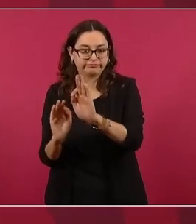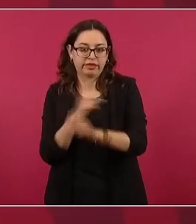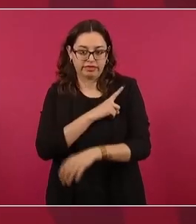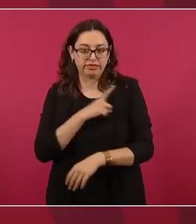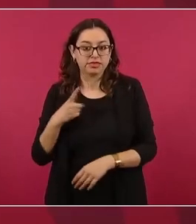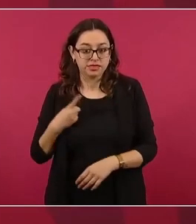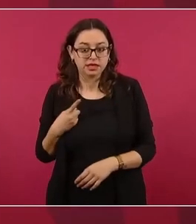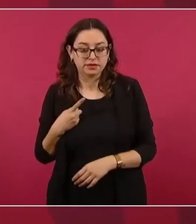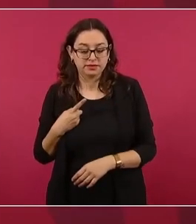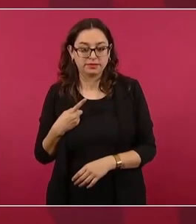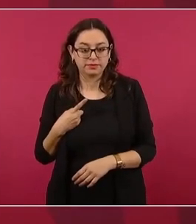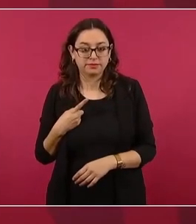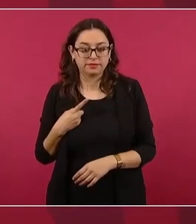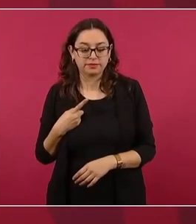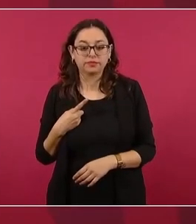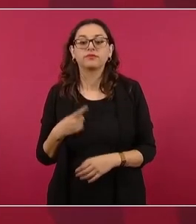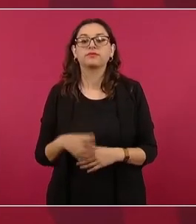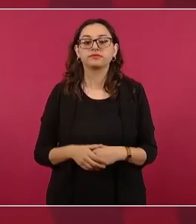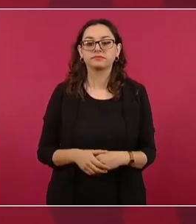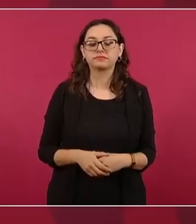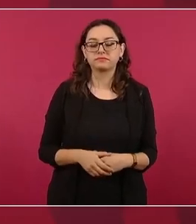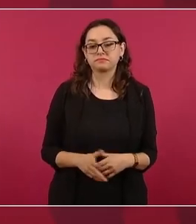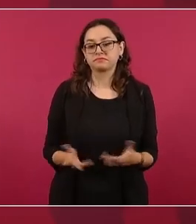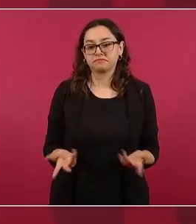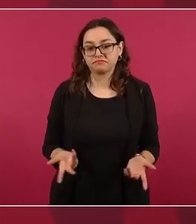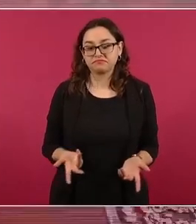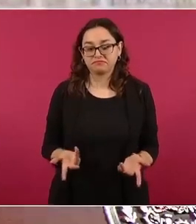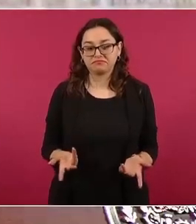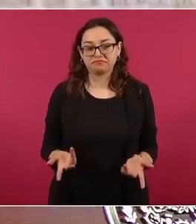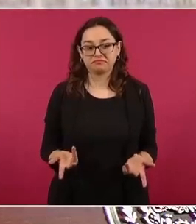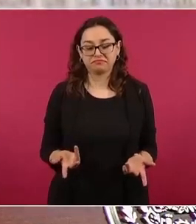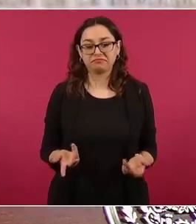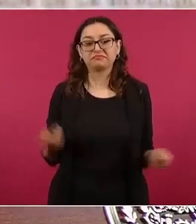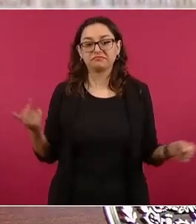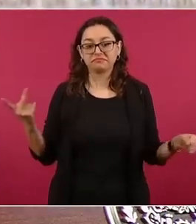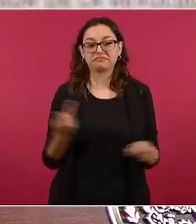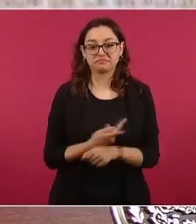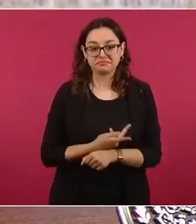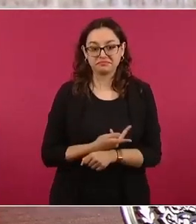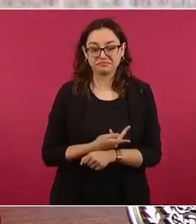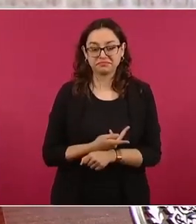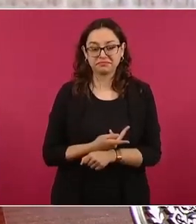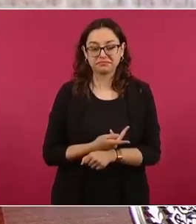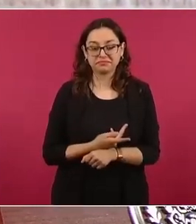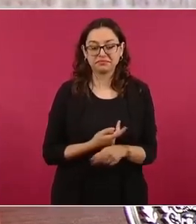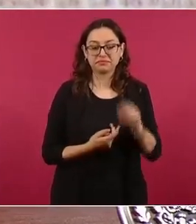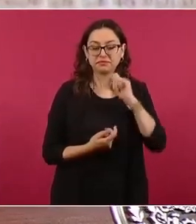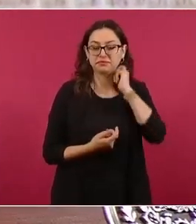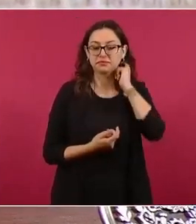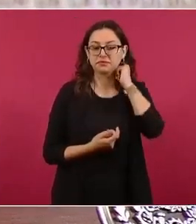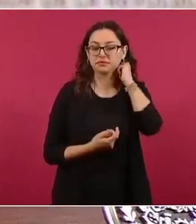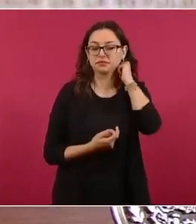entonces en la recepción fue cuenta el ingeniero que vienen